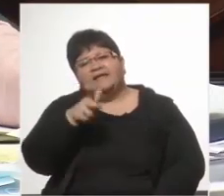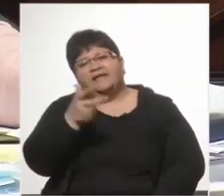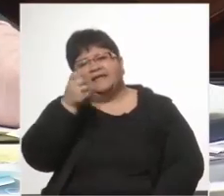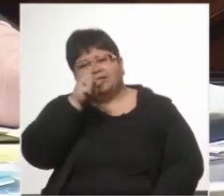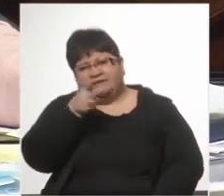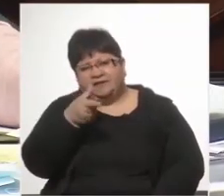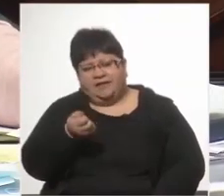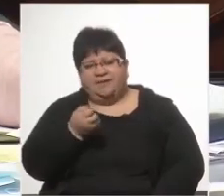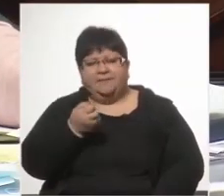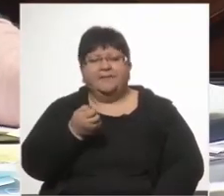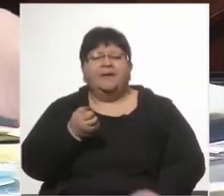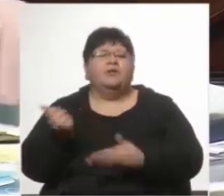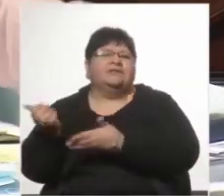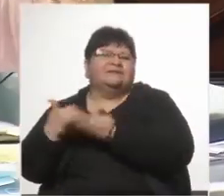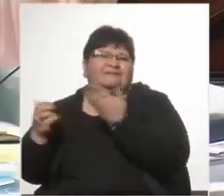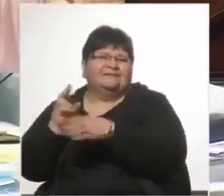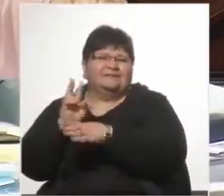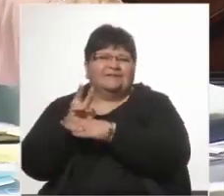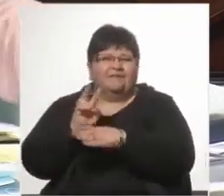Erro,